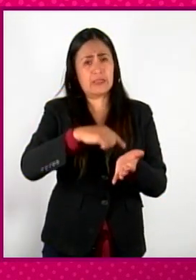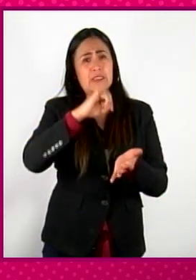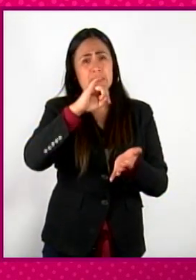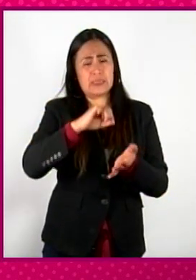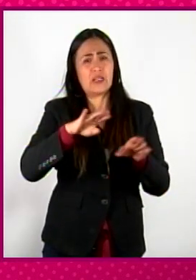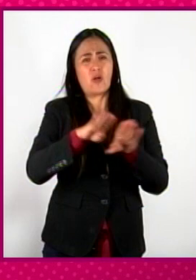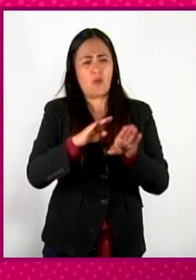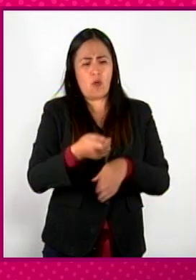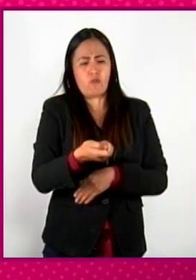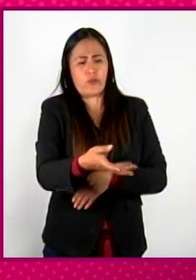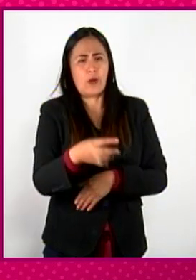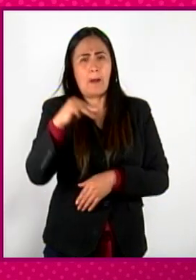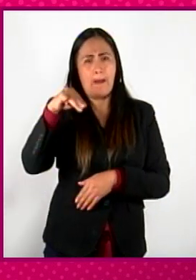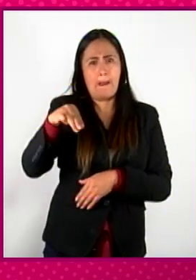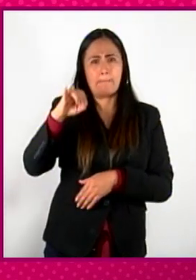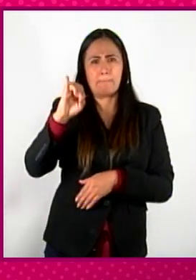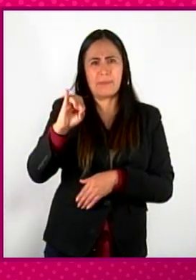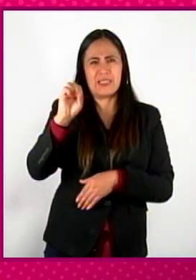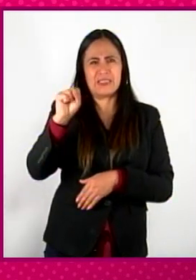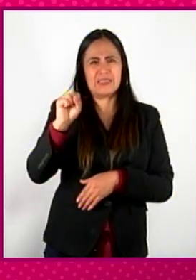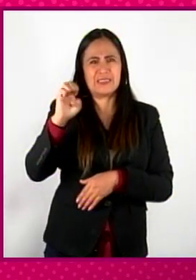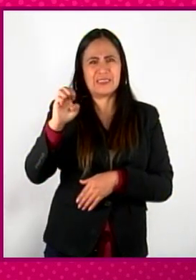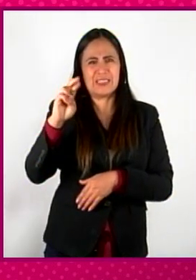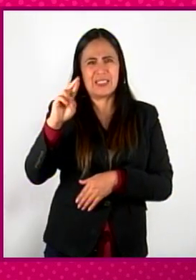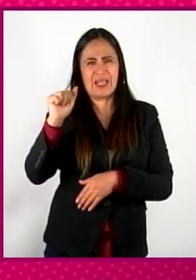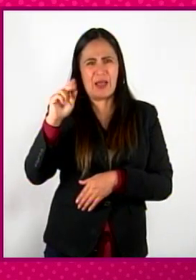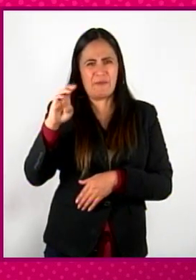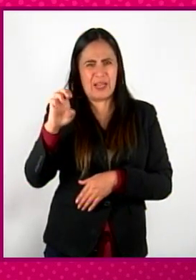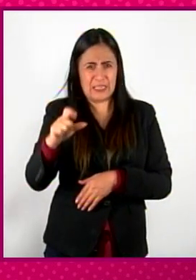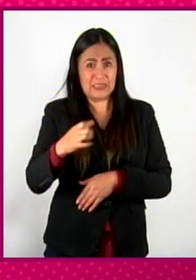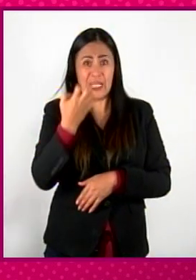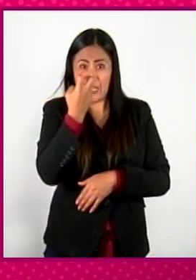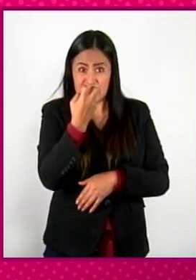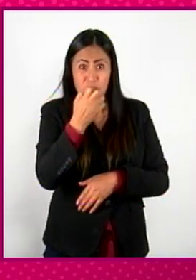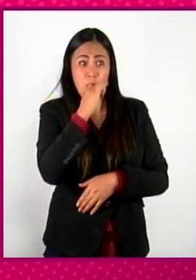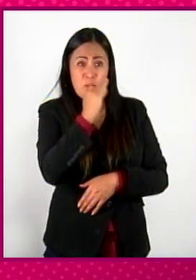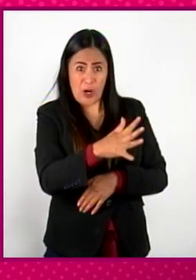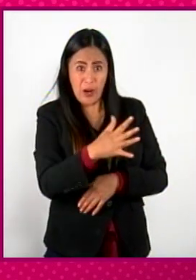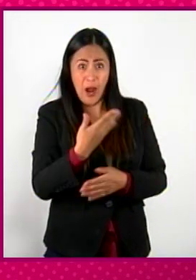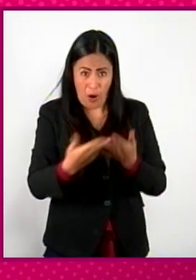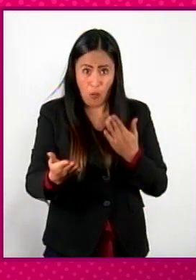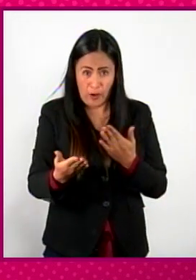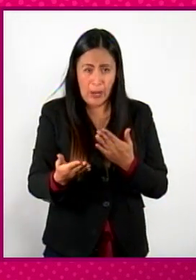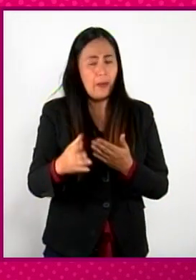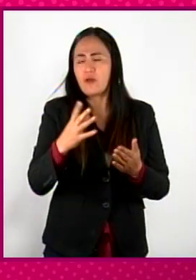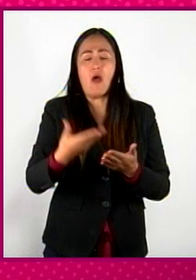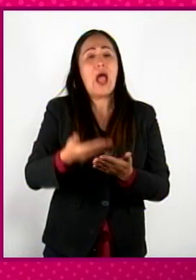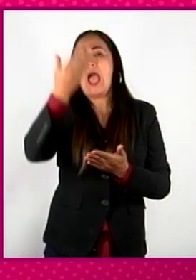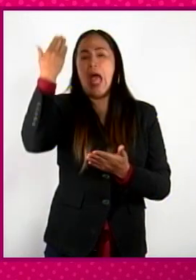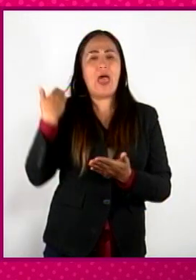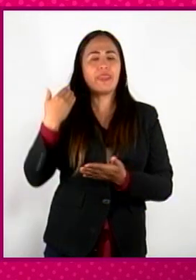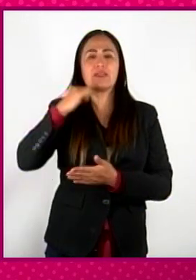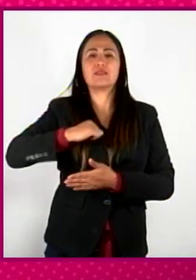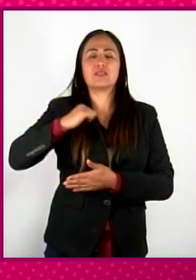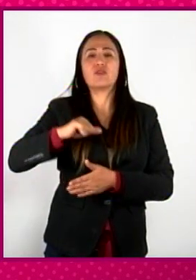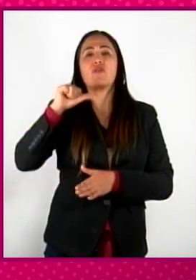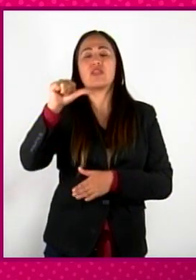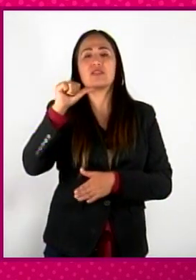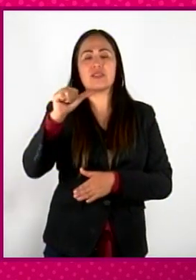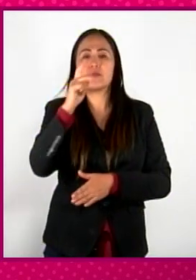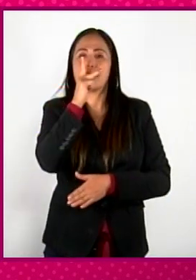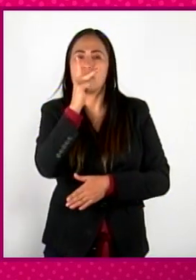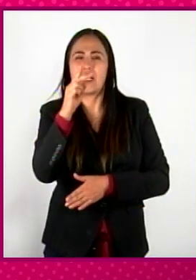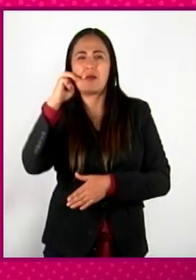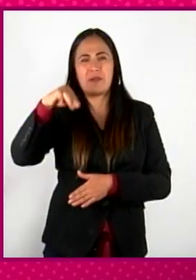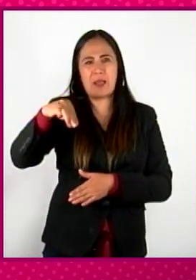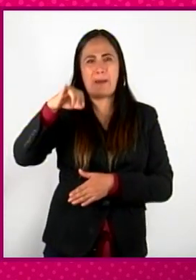miserables. Para nosotros miserables es un insulto. Para el siglo XVI el miserable, que es un